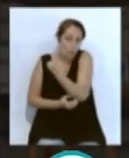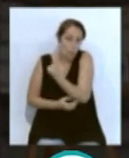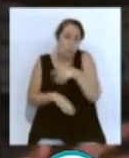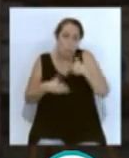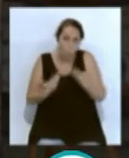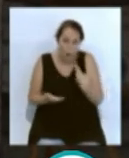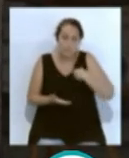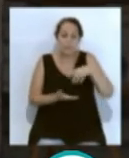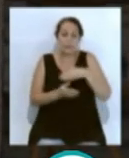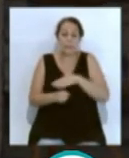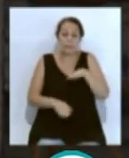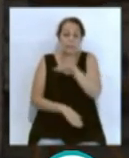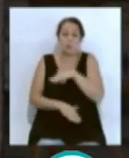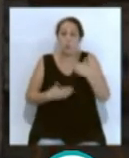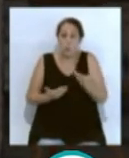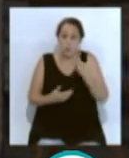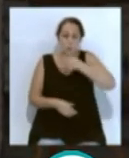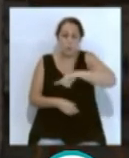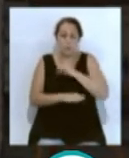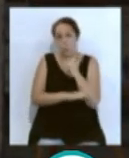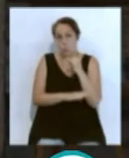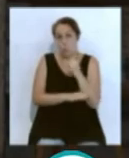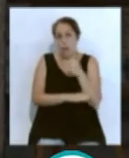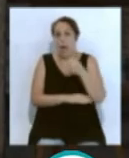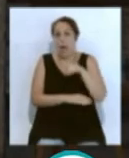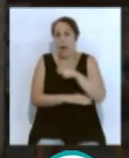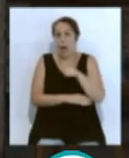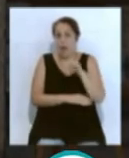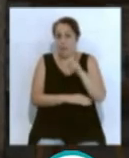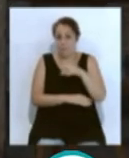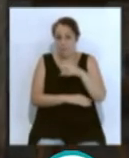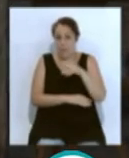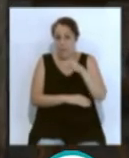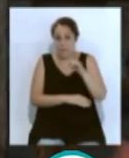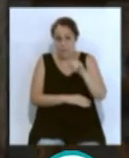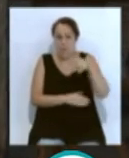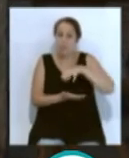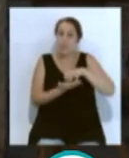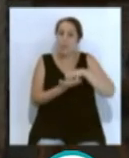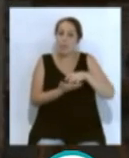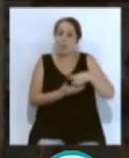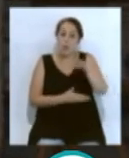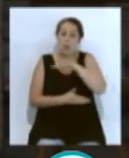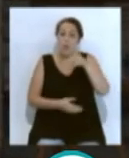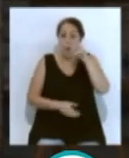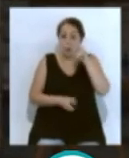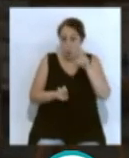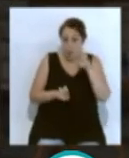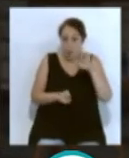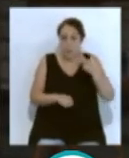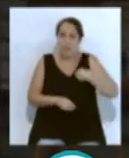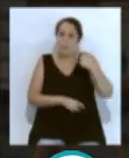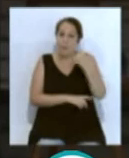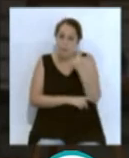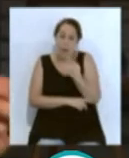Entonces, pues, el Instituto Rafael Alberti es la sede para todos los centros de la parte nueva de la ciudad, de primaria, secundaria, concertados y públicos.